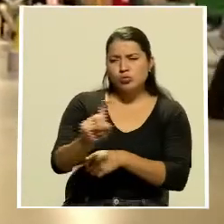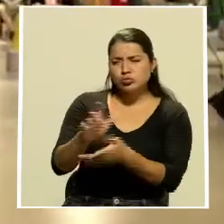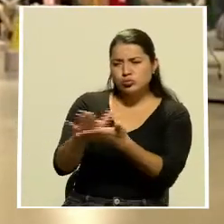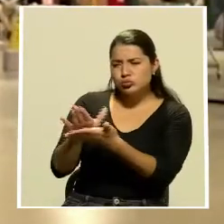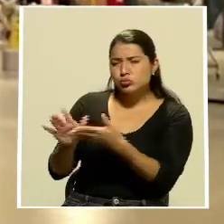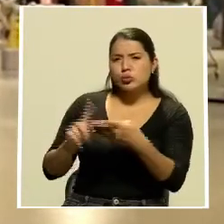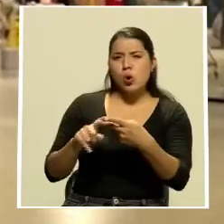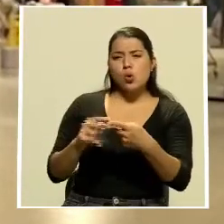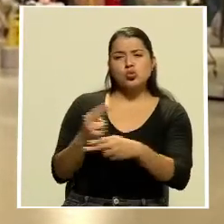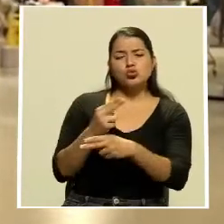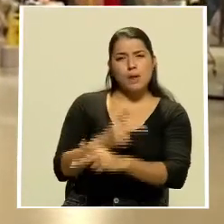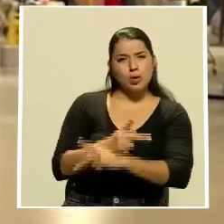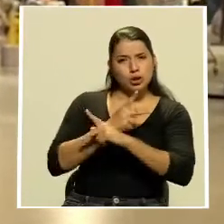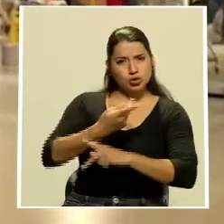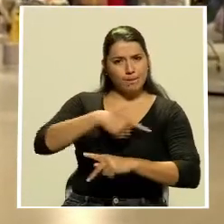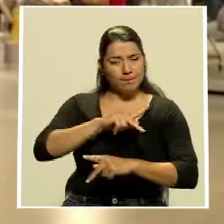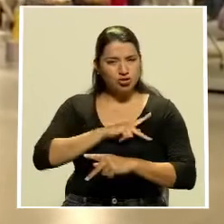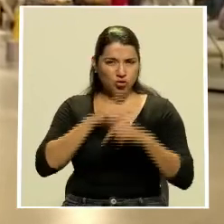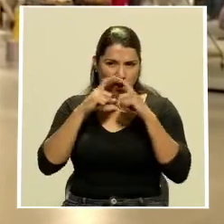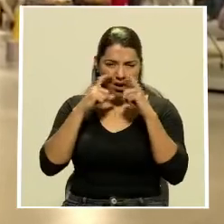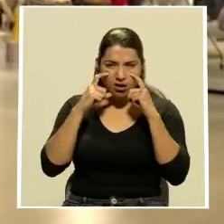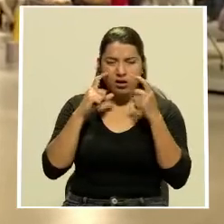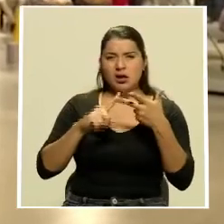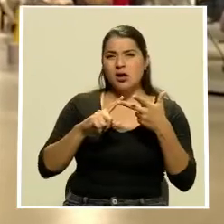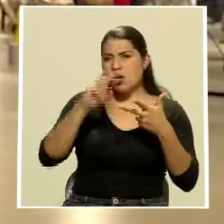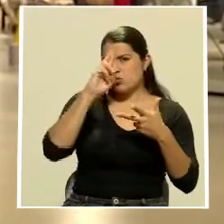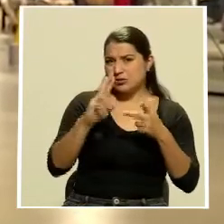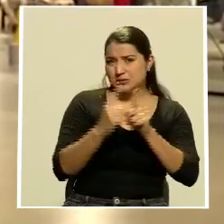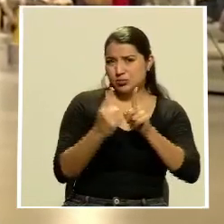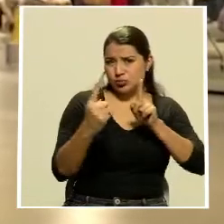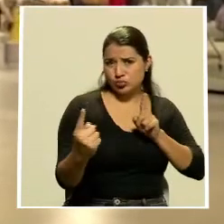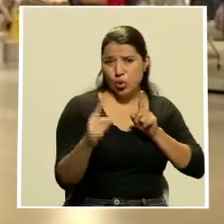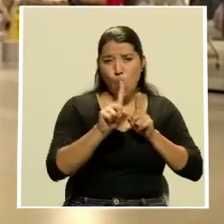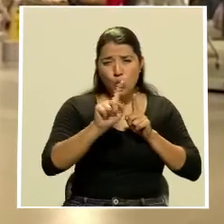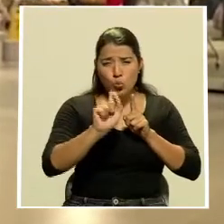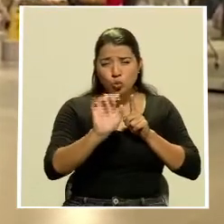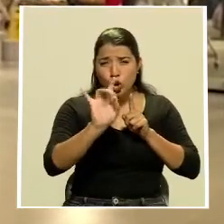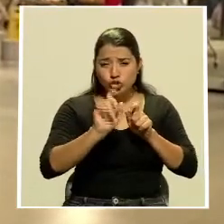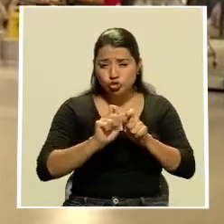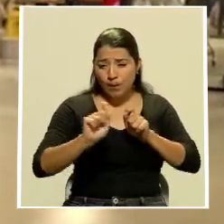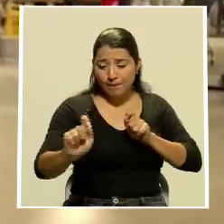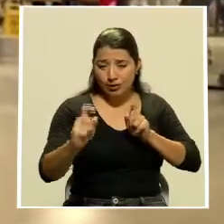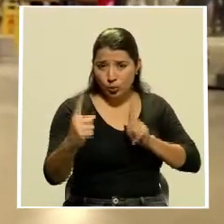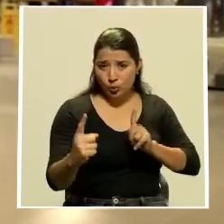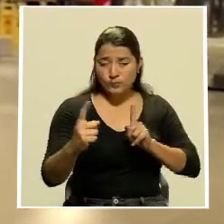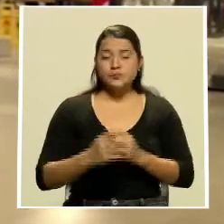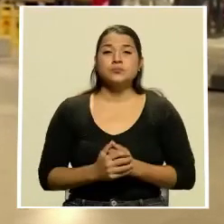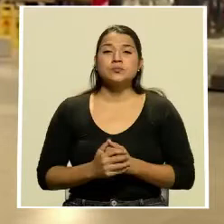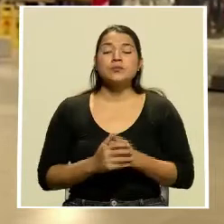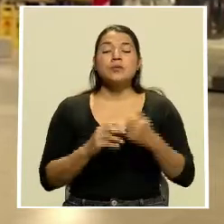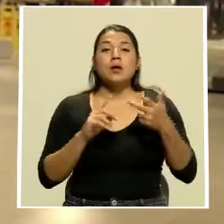personal, que se esté garantizando el distanciamiento de 1.8 metros entre cada una de las personas,